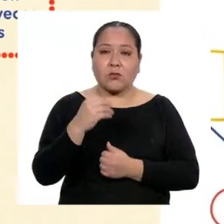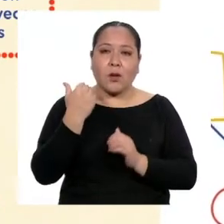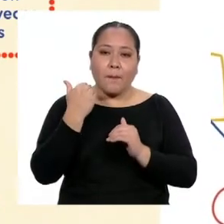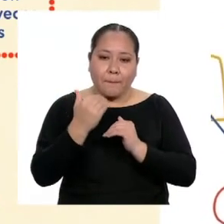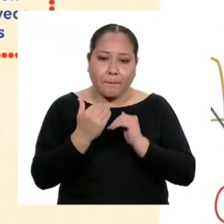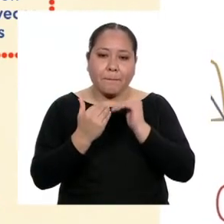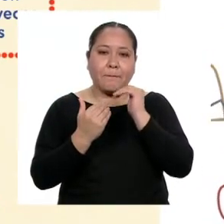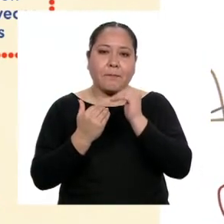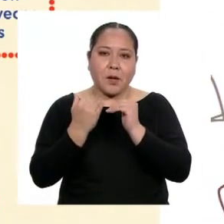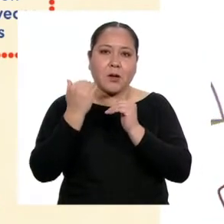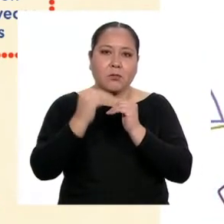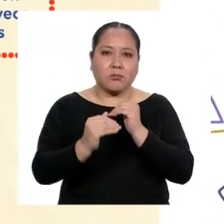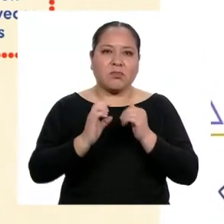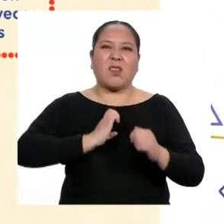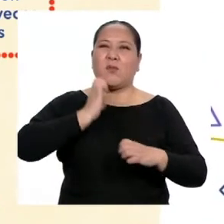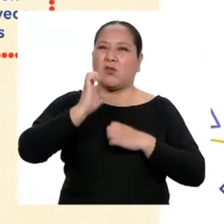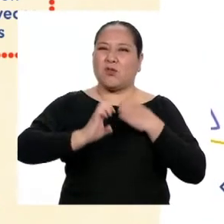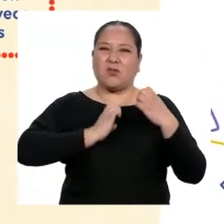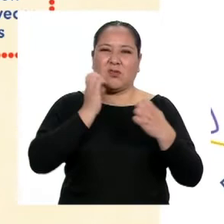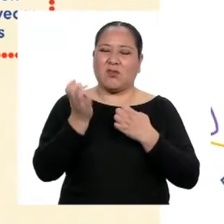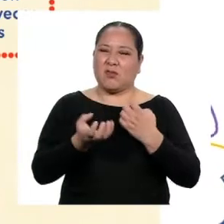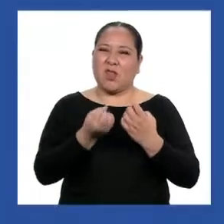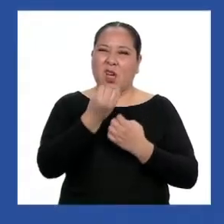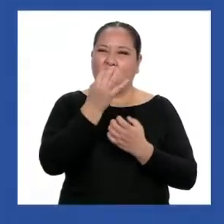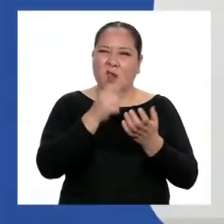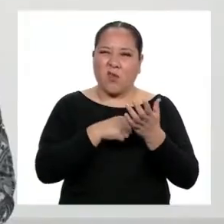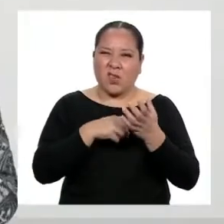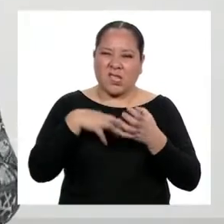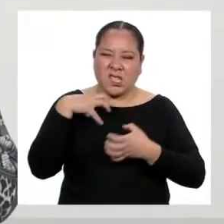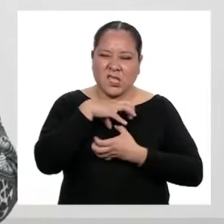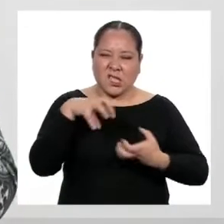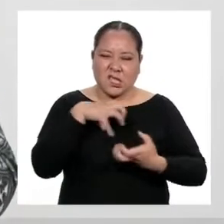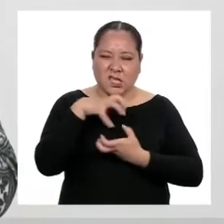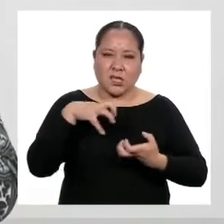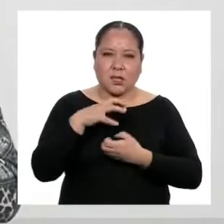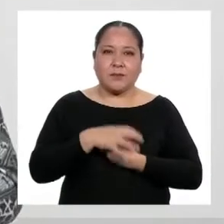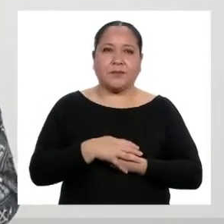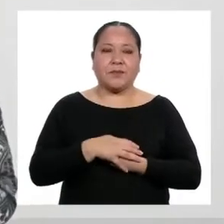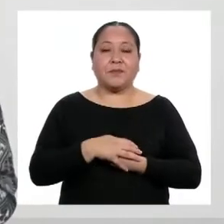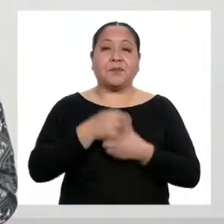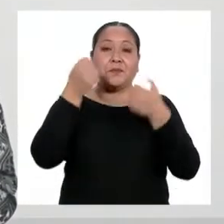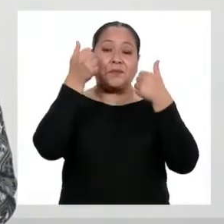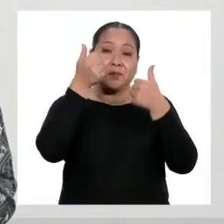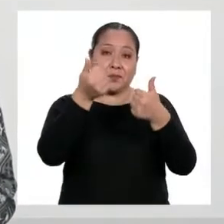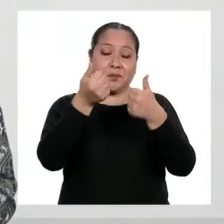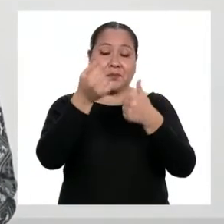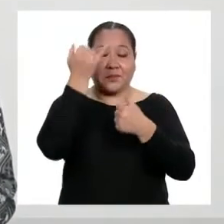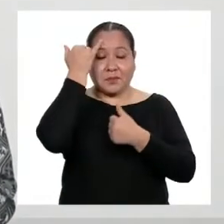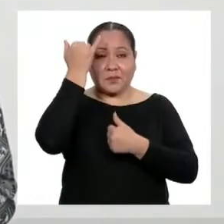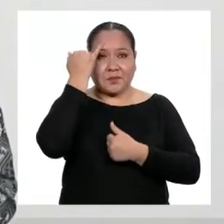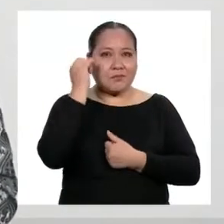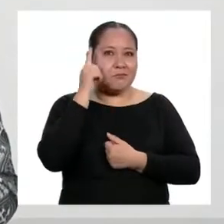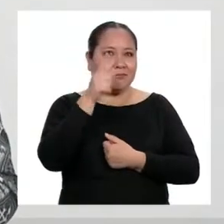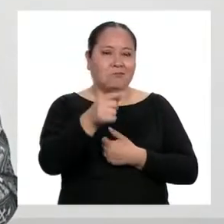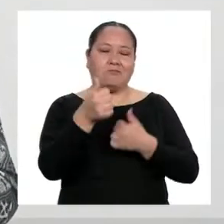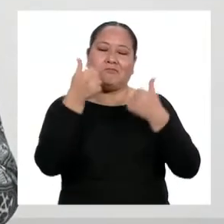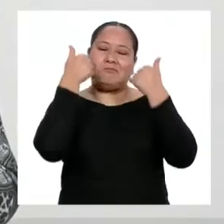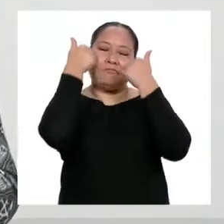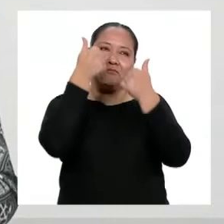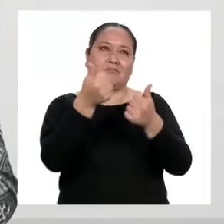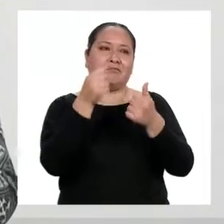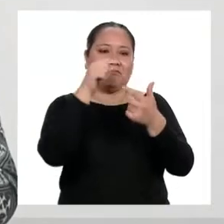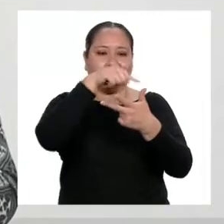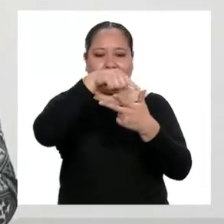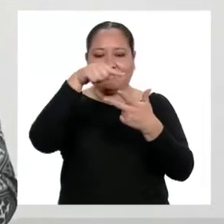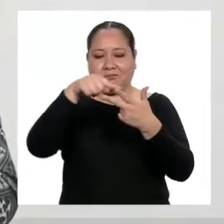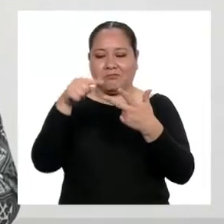emocional y a veces perturbador. Muy buena deducción. Te has vuelto un capo aplicando la